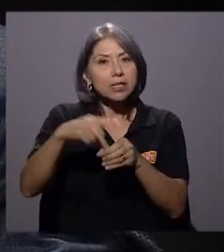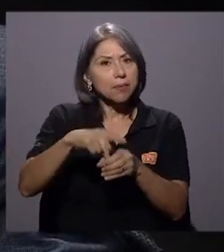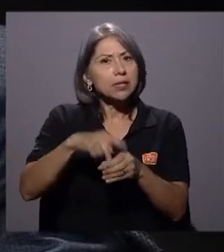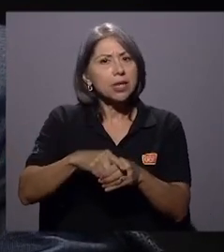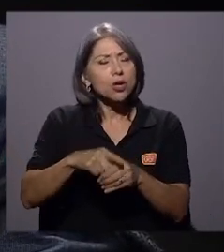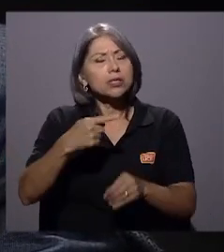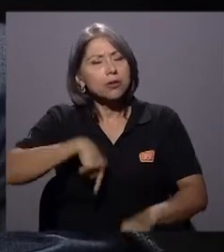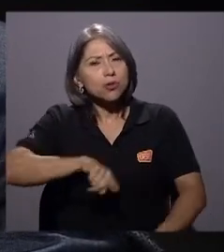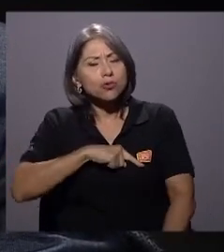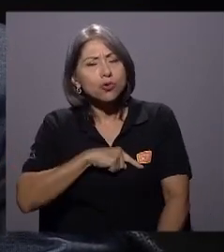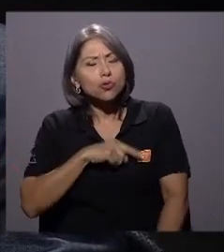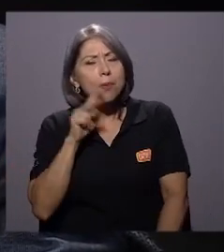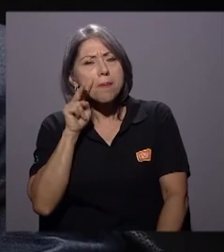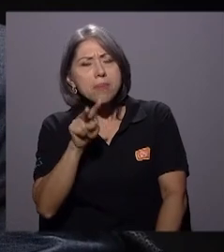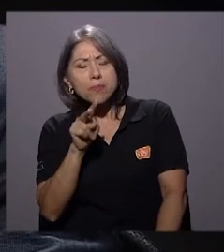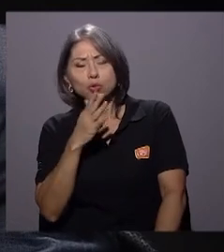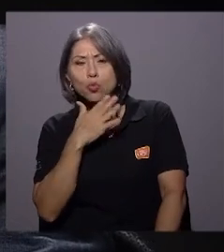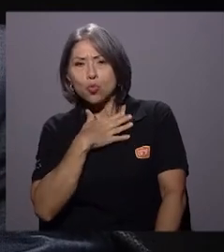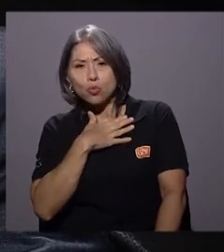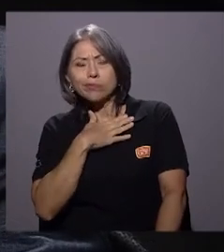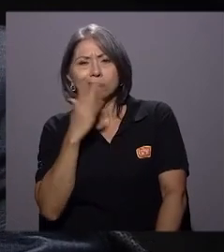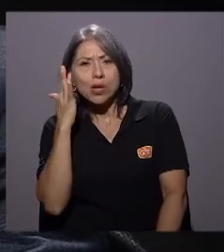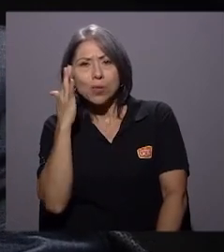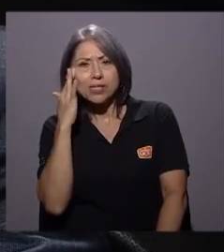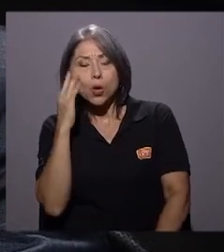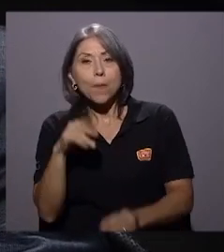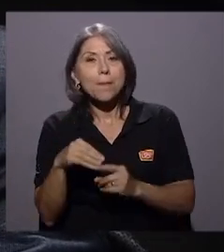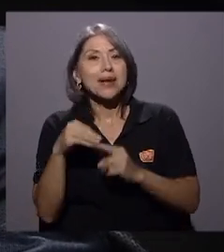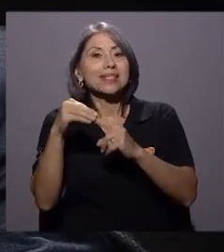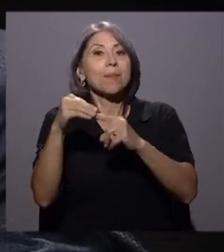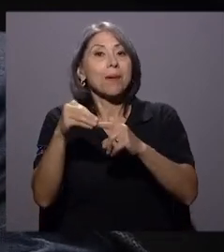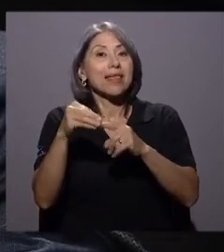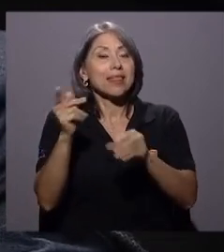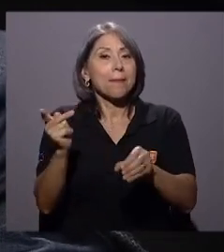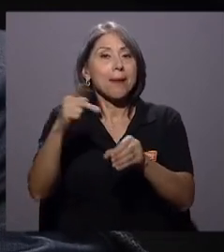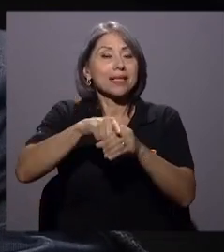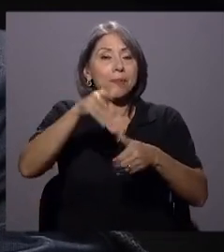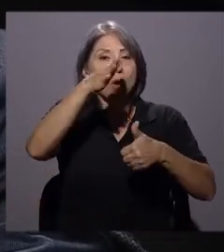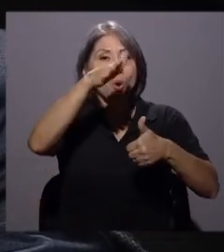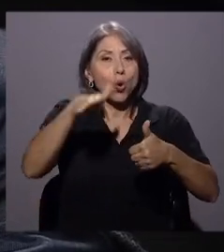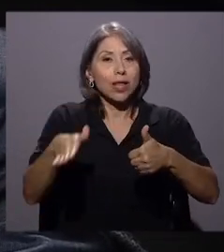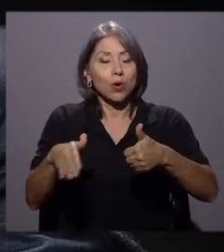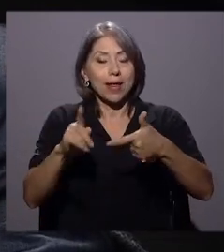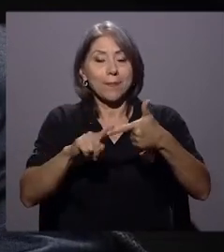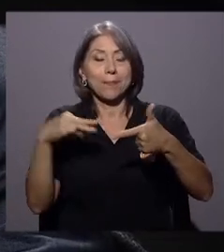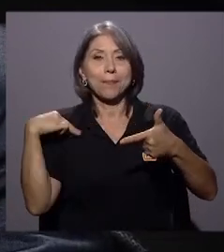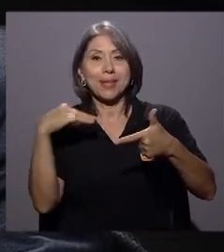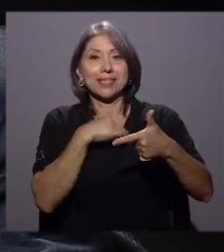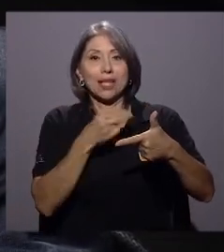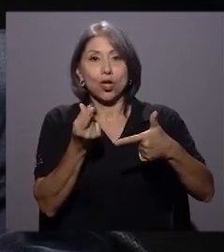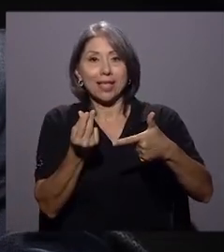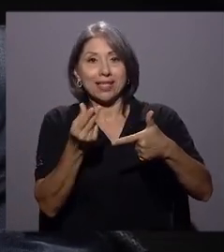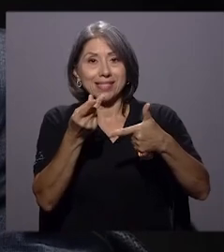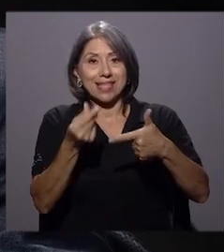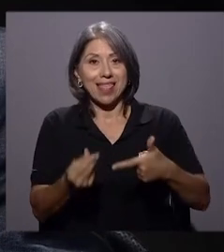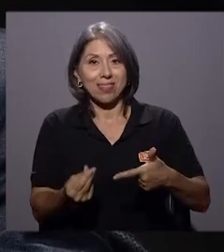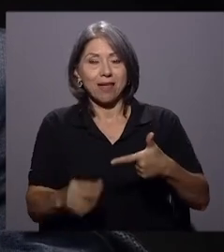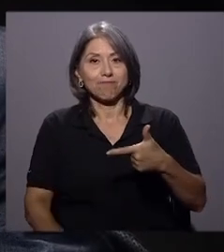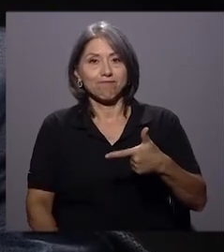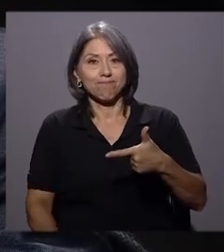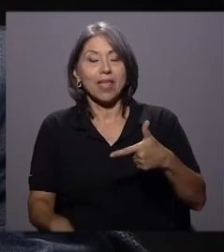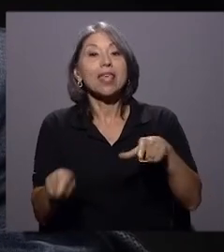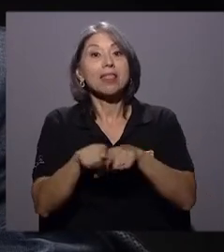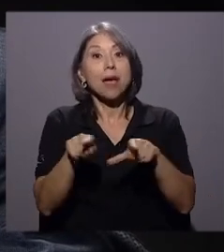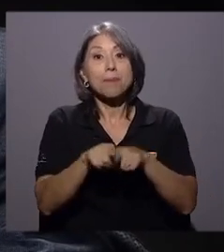de mucha preocupación, principalmente la participación de la Contraloría, del Ministerio de Hacienda y después de las